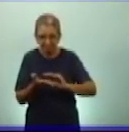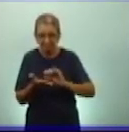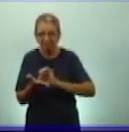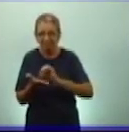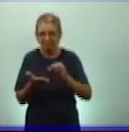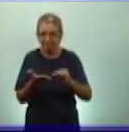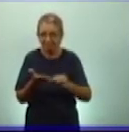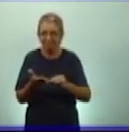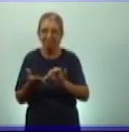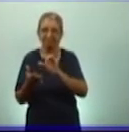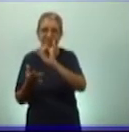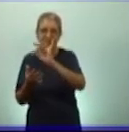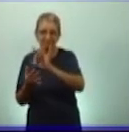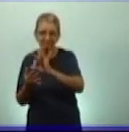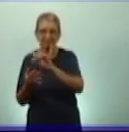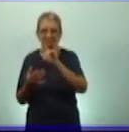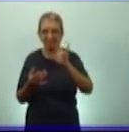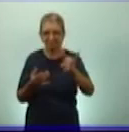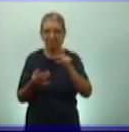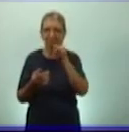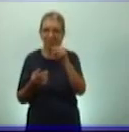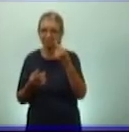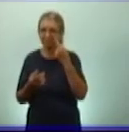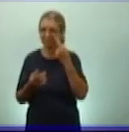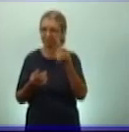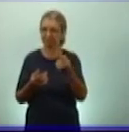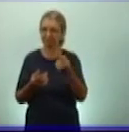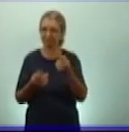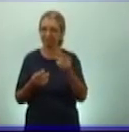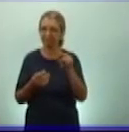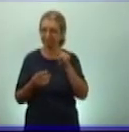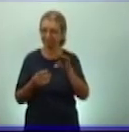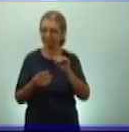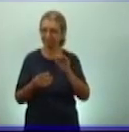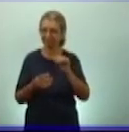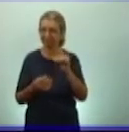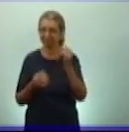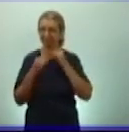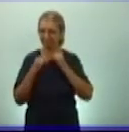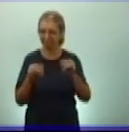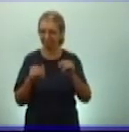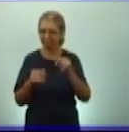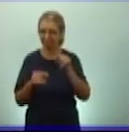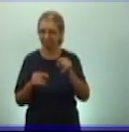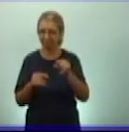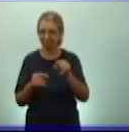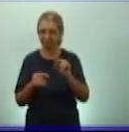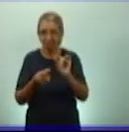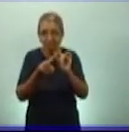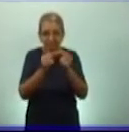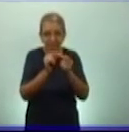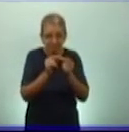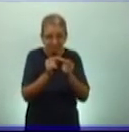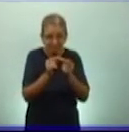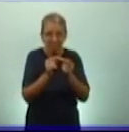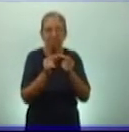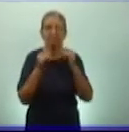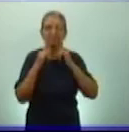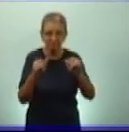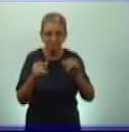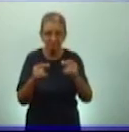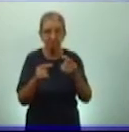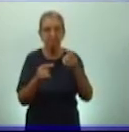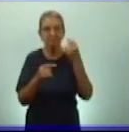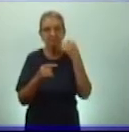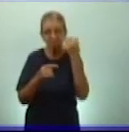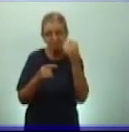89, donde usted va a ver allí lo que habla un poco sobre el quipu. Le permitía cada nudo tiene una información, cada color tiene una información y eso